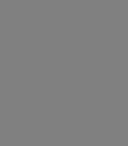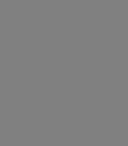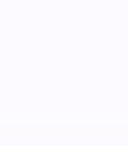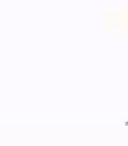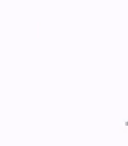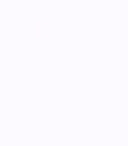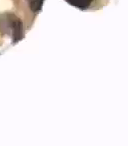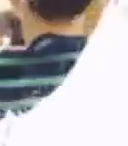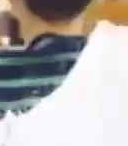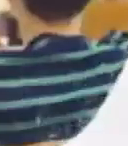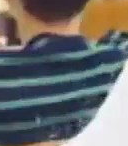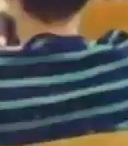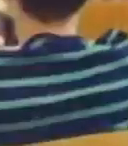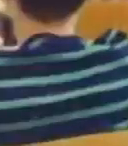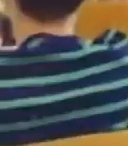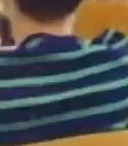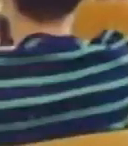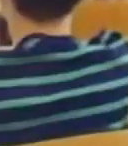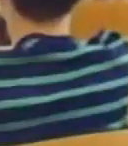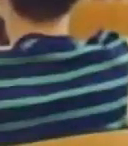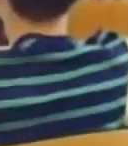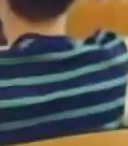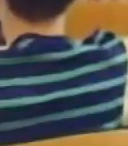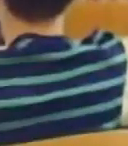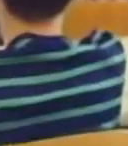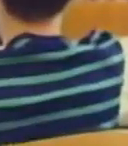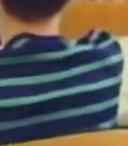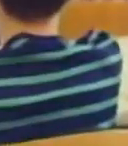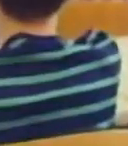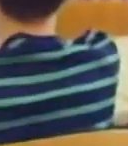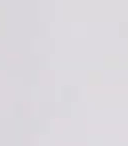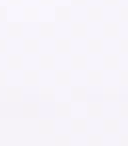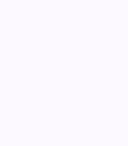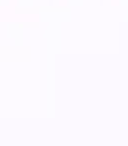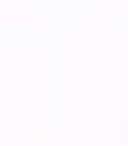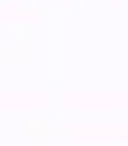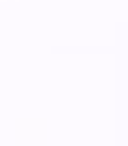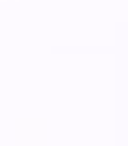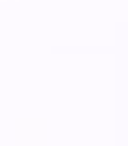A continuación, Comunicación y Lenguaje, Segundo Básico.